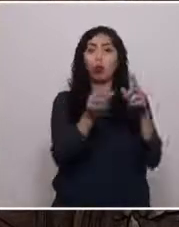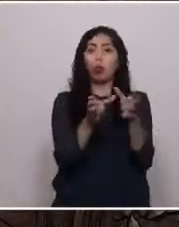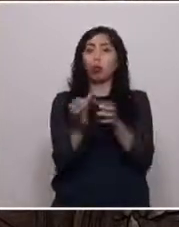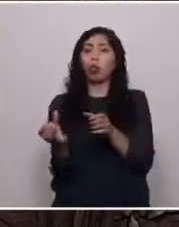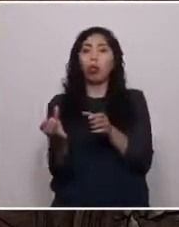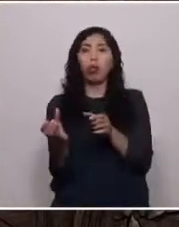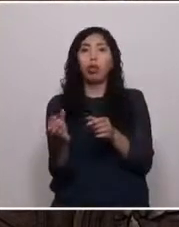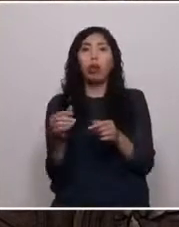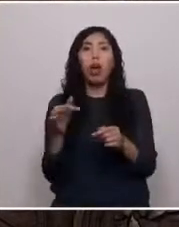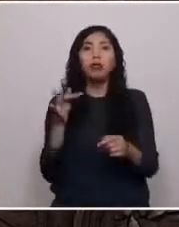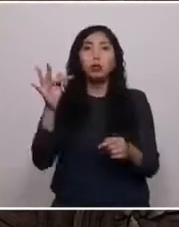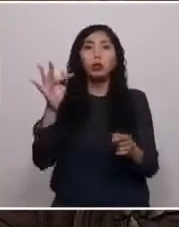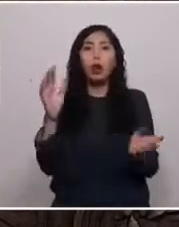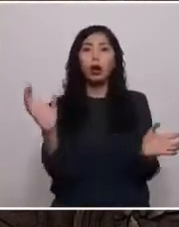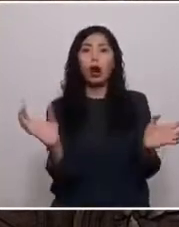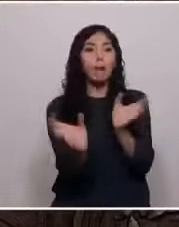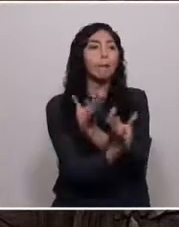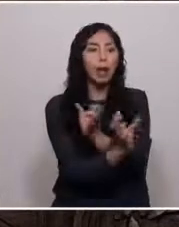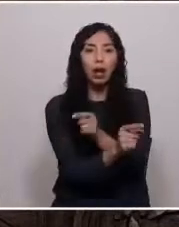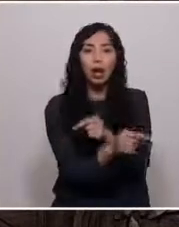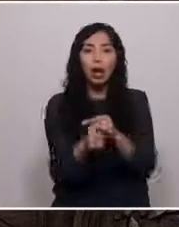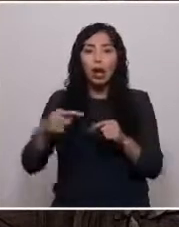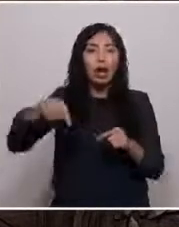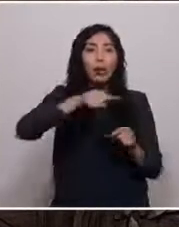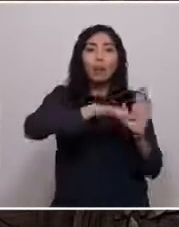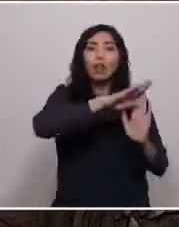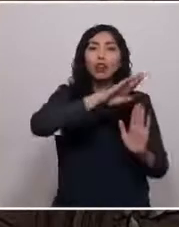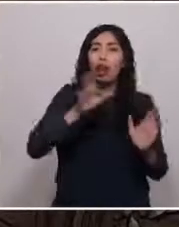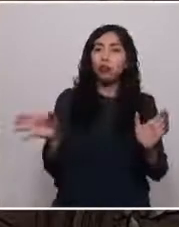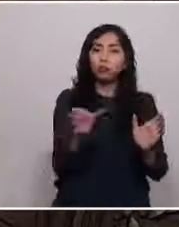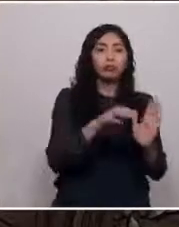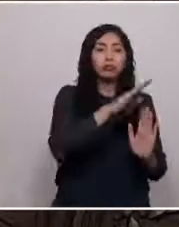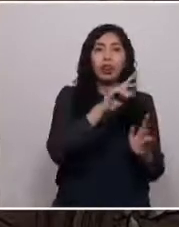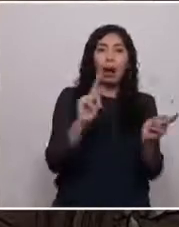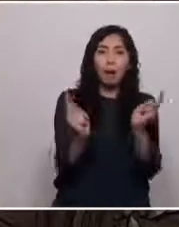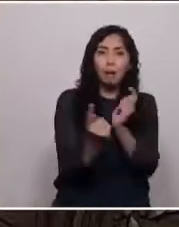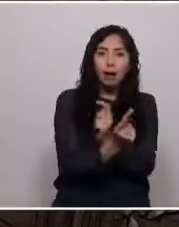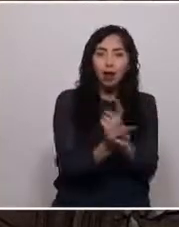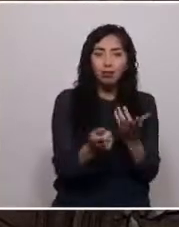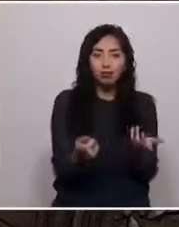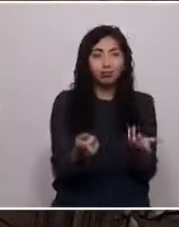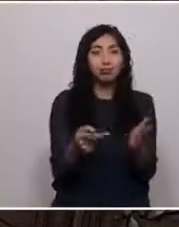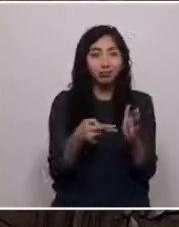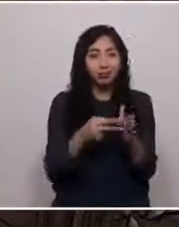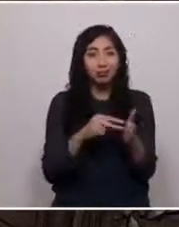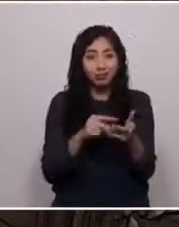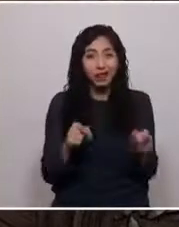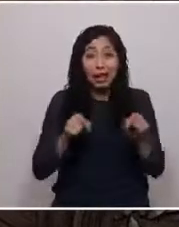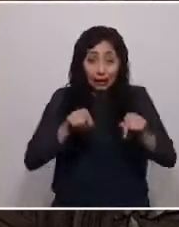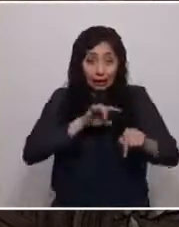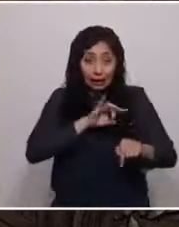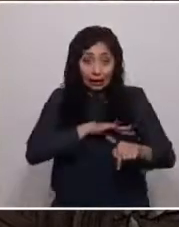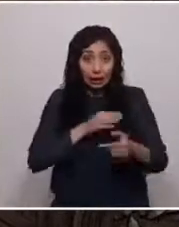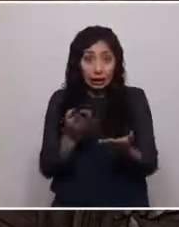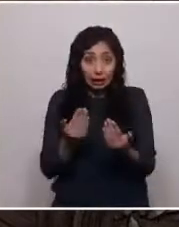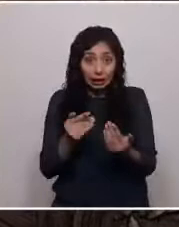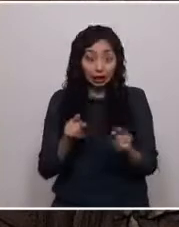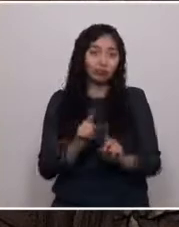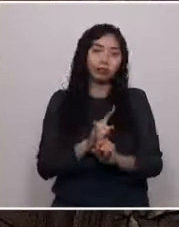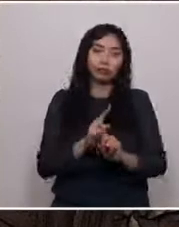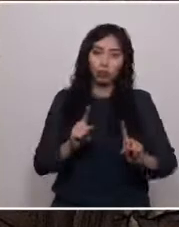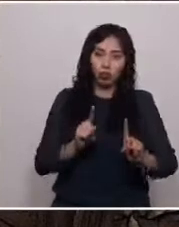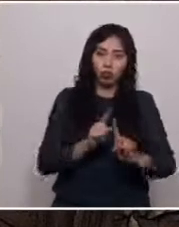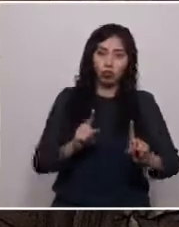impuesto. Ese no es el camino que Chile merece. Aquí no se trata de contarnos una y otra vez,